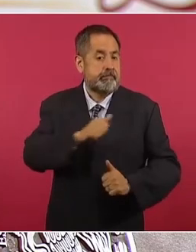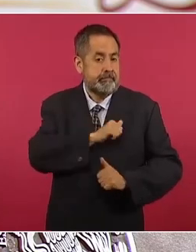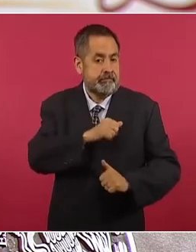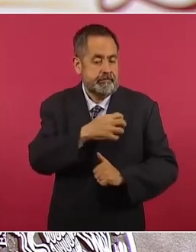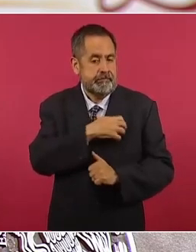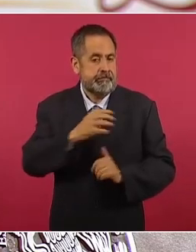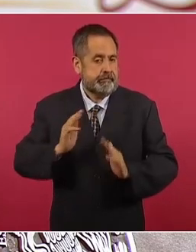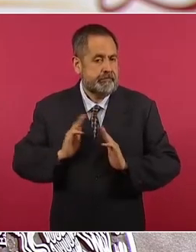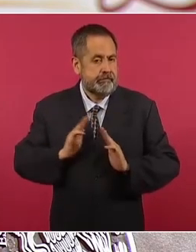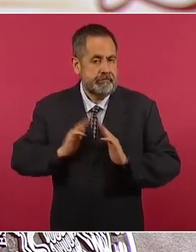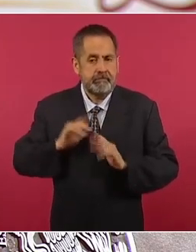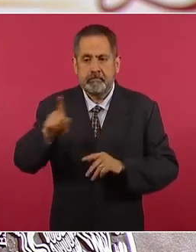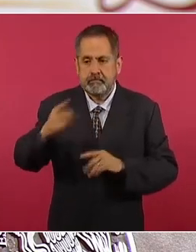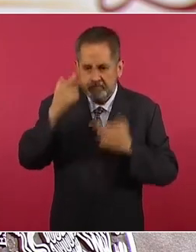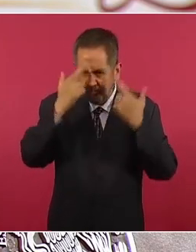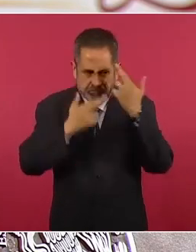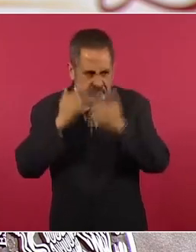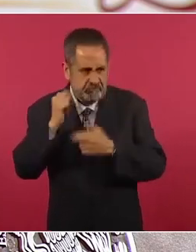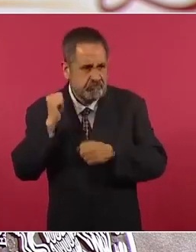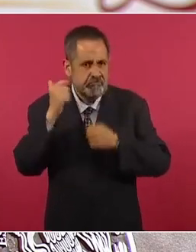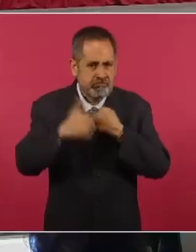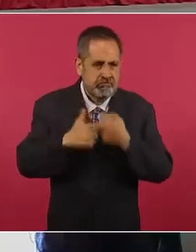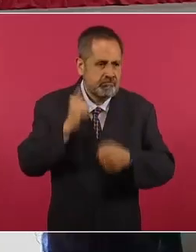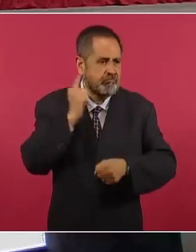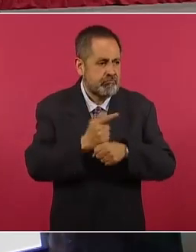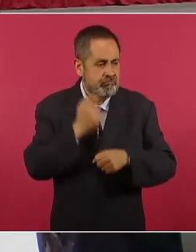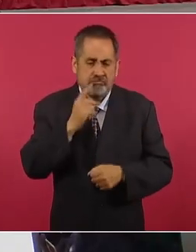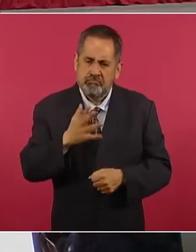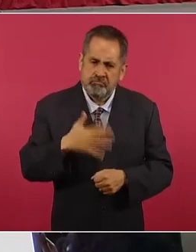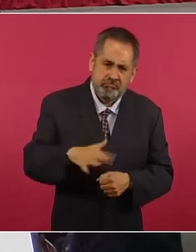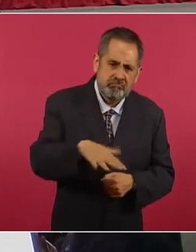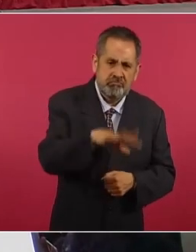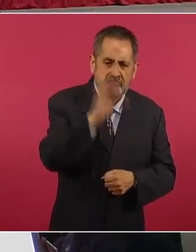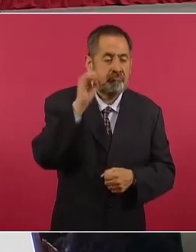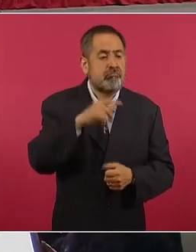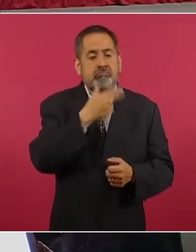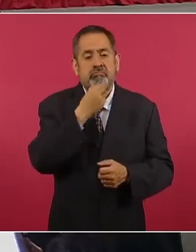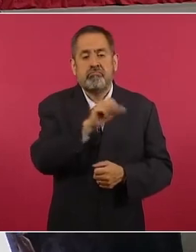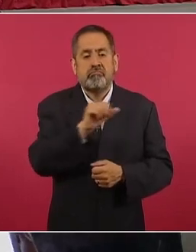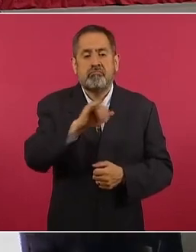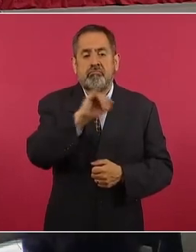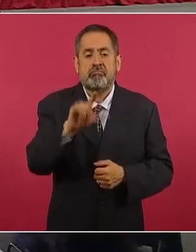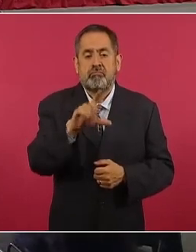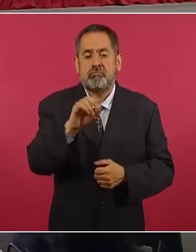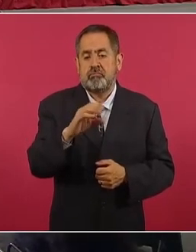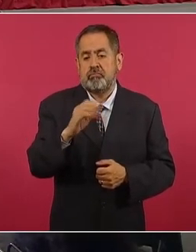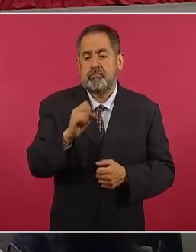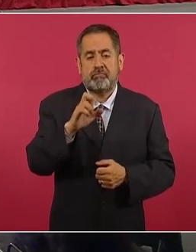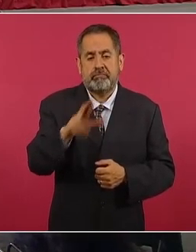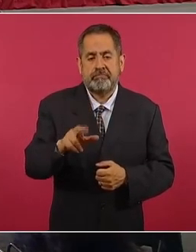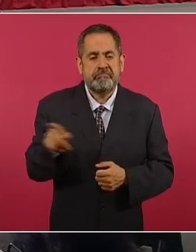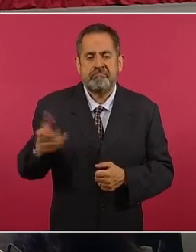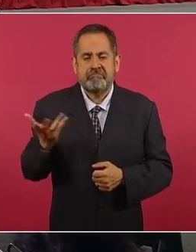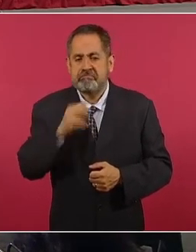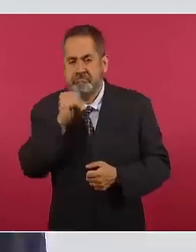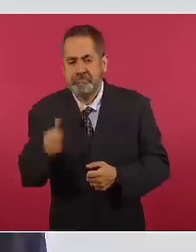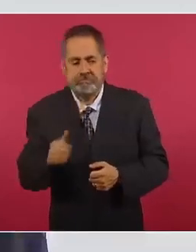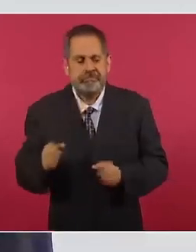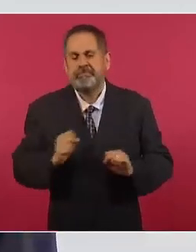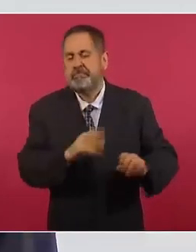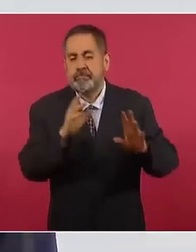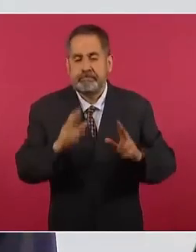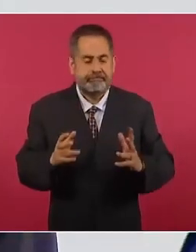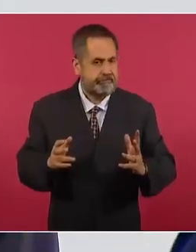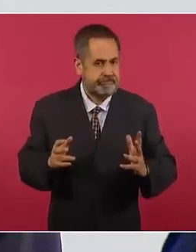región no realizaron acciones para la protección y búsqueda del soldado Julio César López Patolsi. Se confirma que al